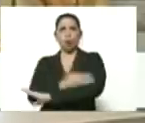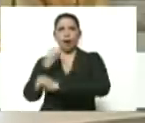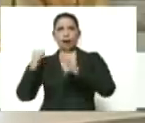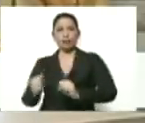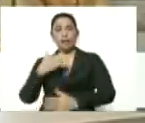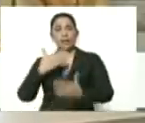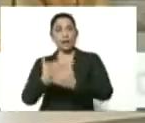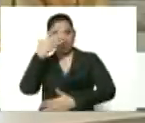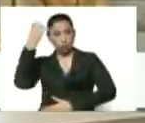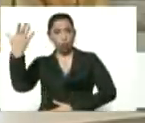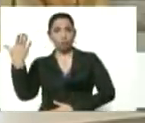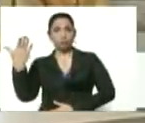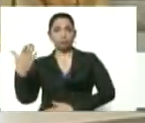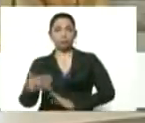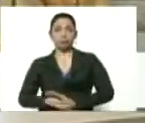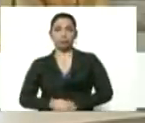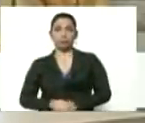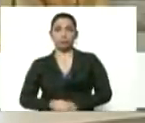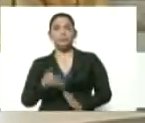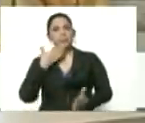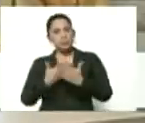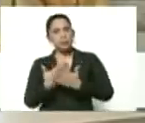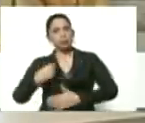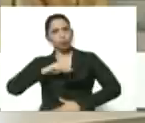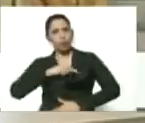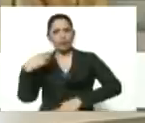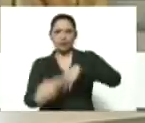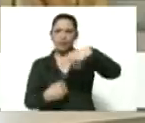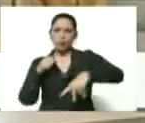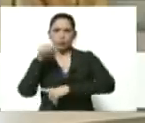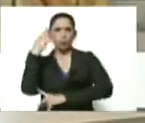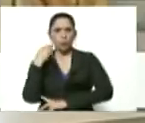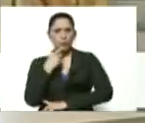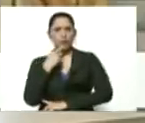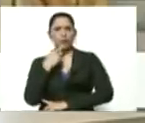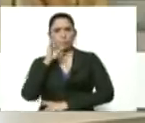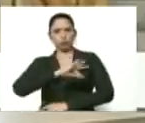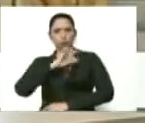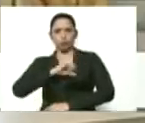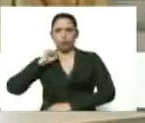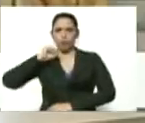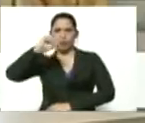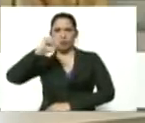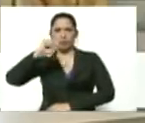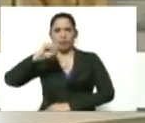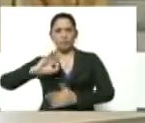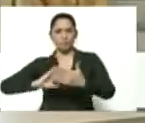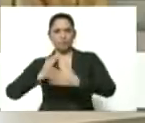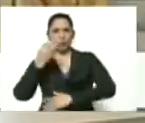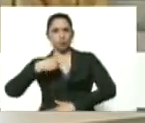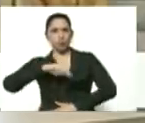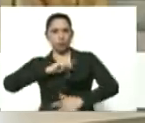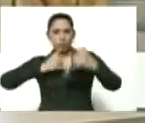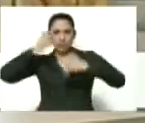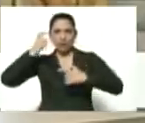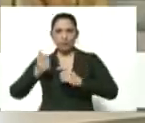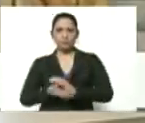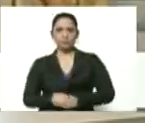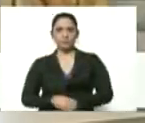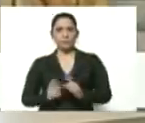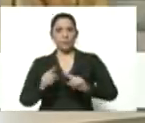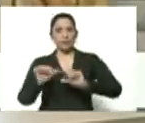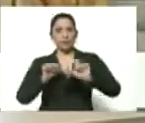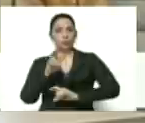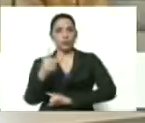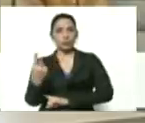gracias a Dios gracias a nuestra revolución bolivariana y socialista fundada por nuestro comandante Hugo Chávez para el